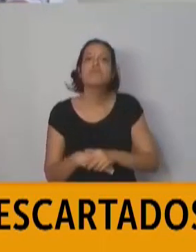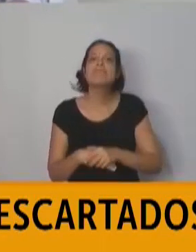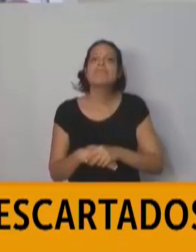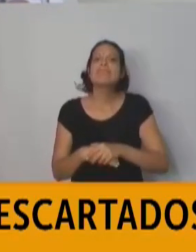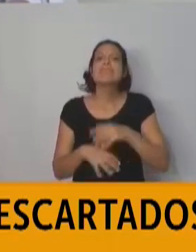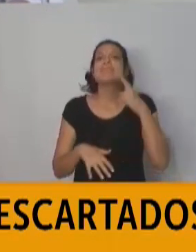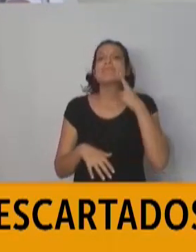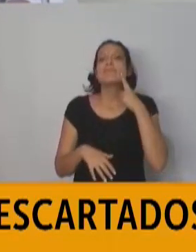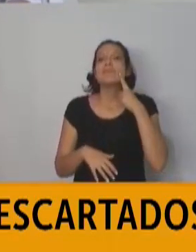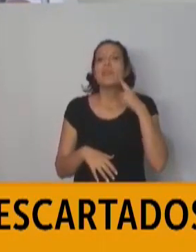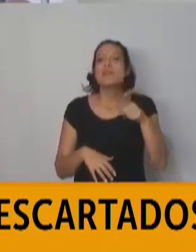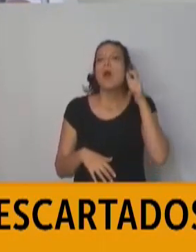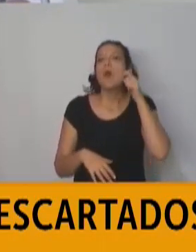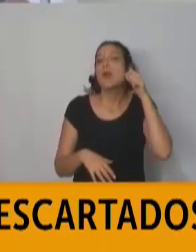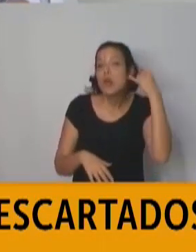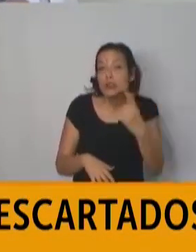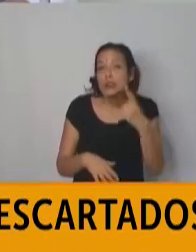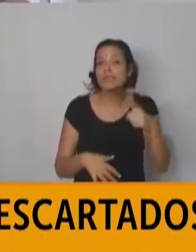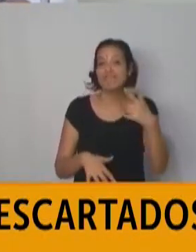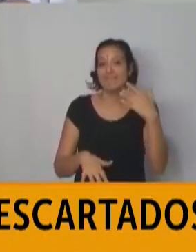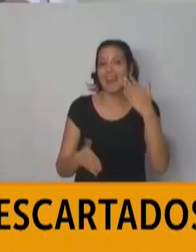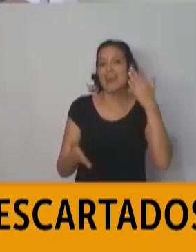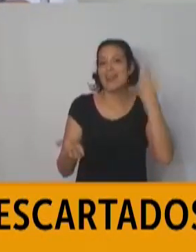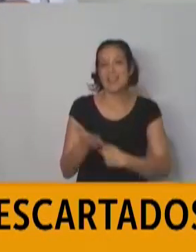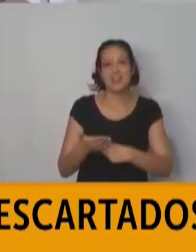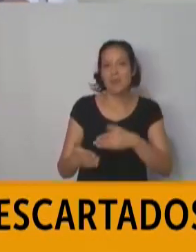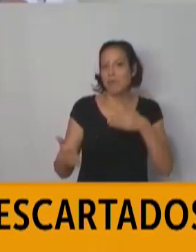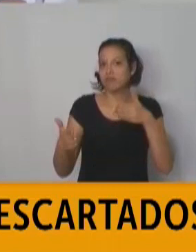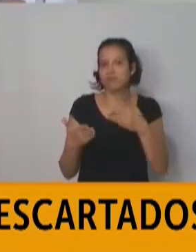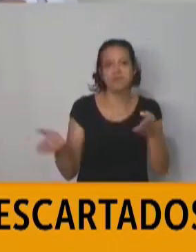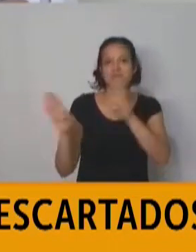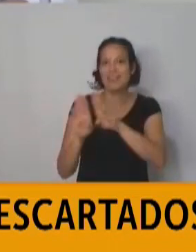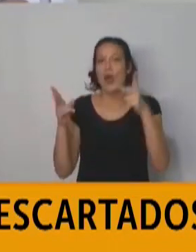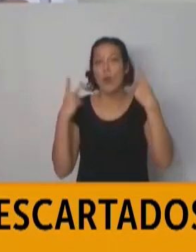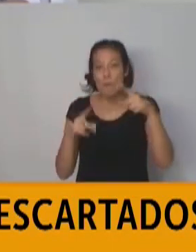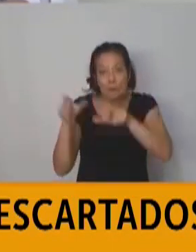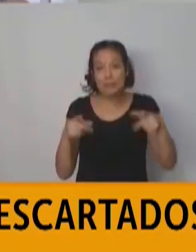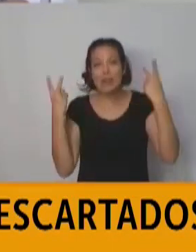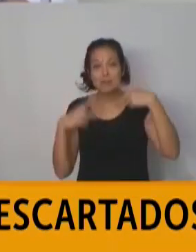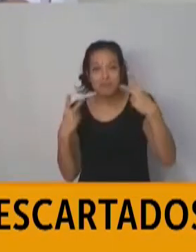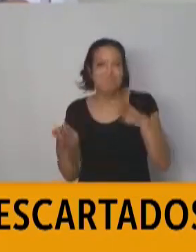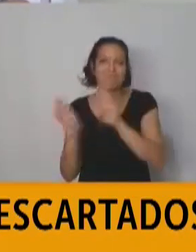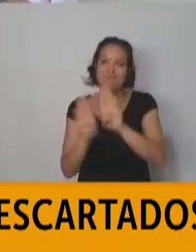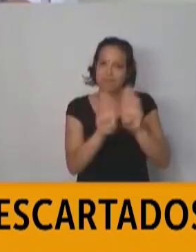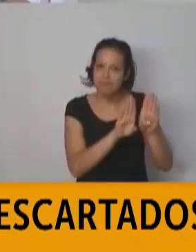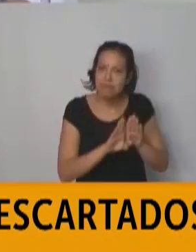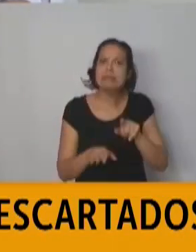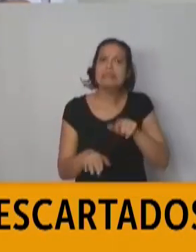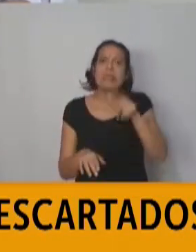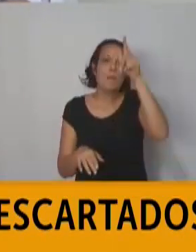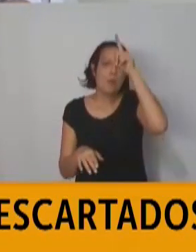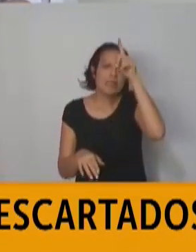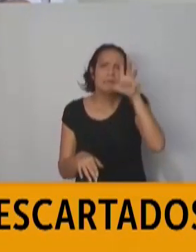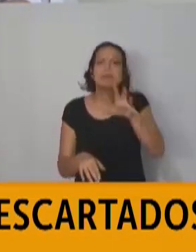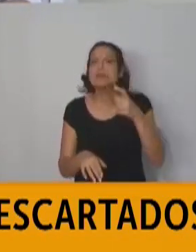Municipal de Hualeguaychú decidiera impedir el ingreso y permanencia de turistas para contener el avance del coronavirus, ¿la policía en toda la